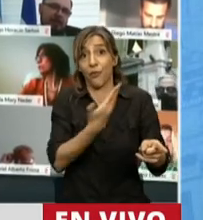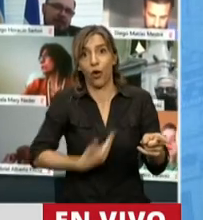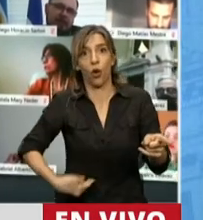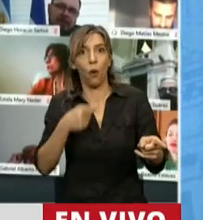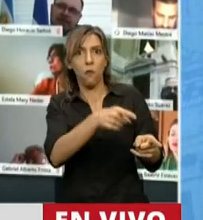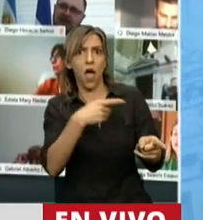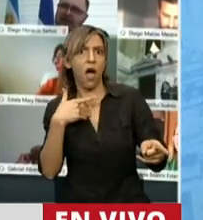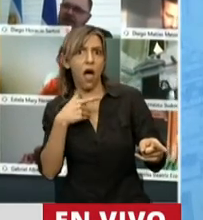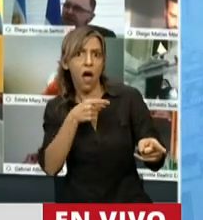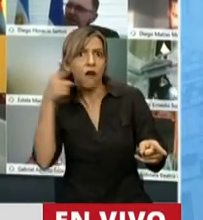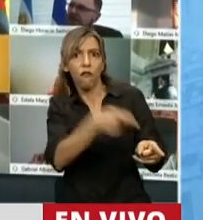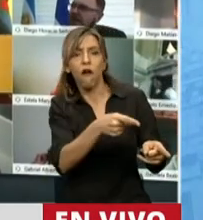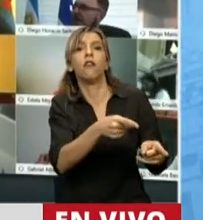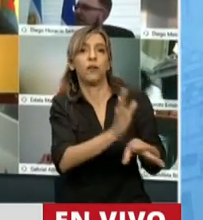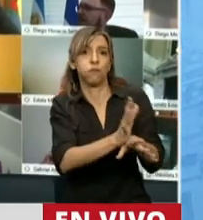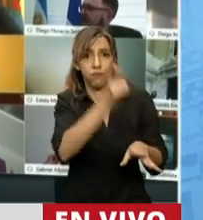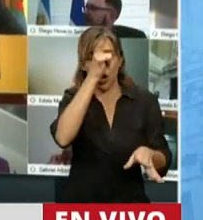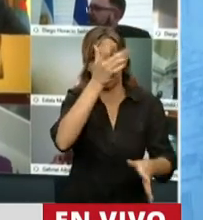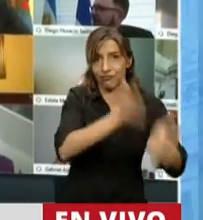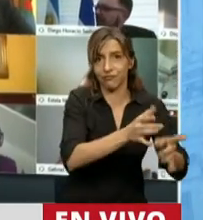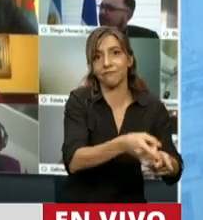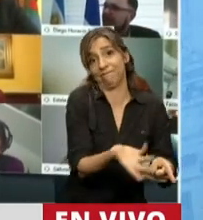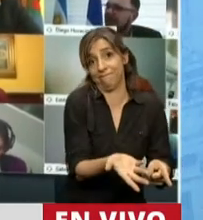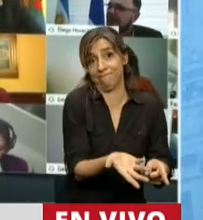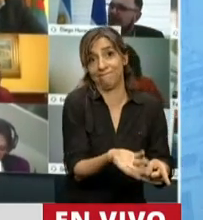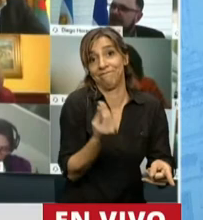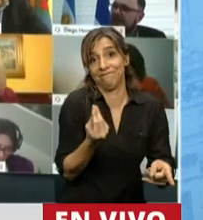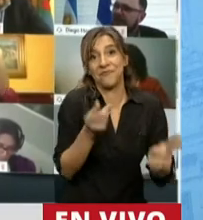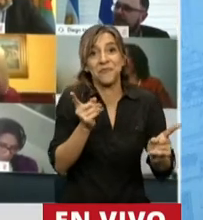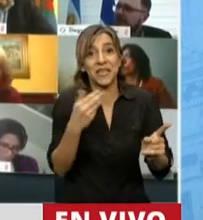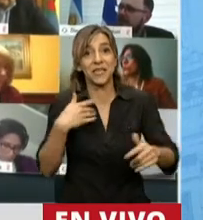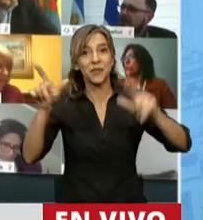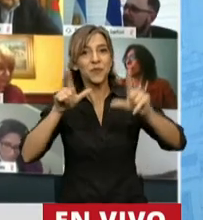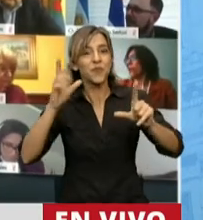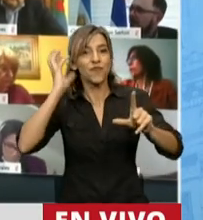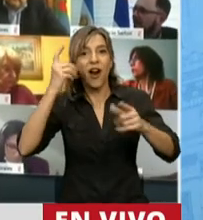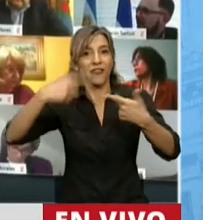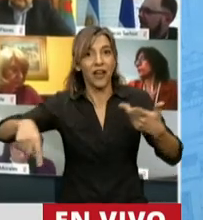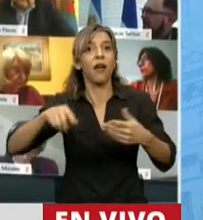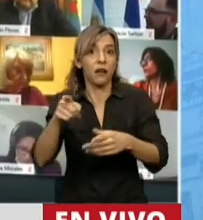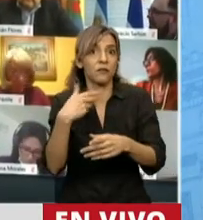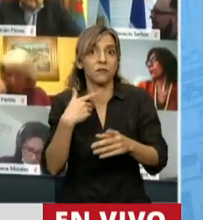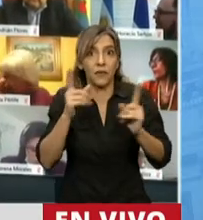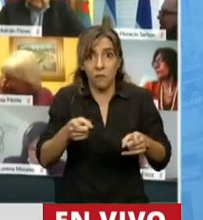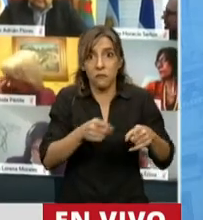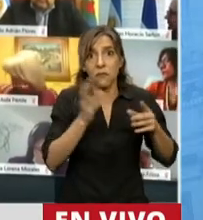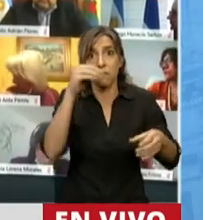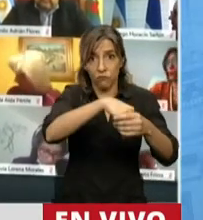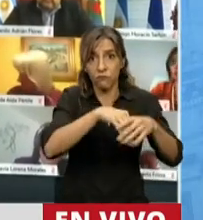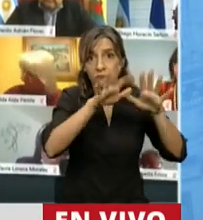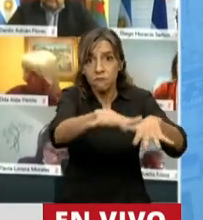violentamente contra incluso aquellos que están cubriendo, los medios de comunicación que están cubriendo esa marcha, esa